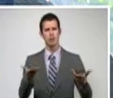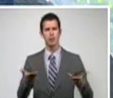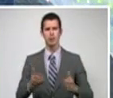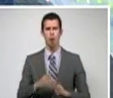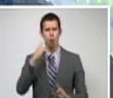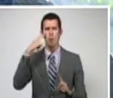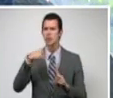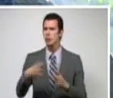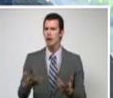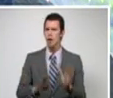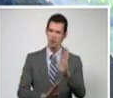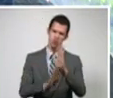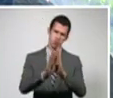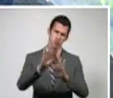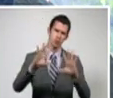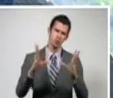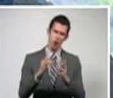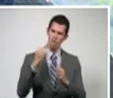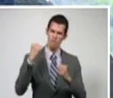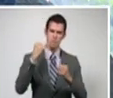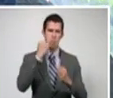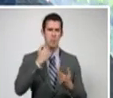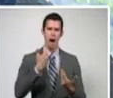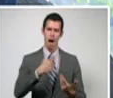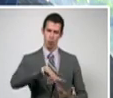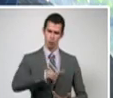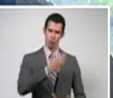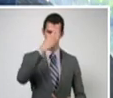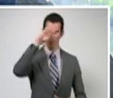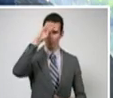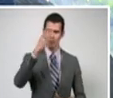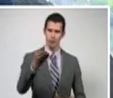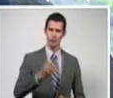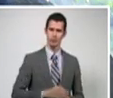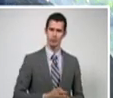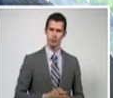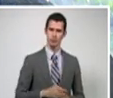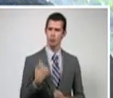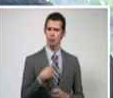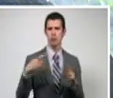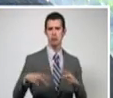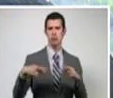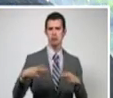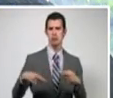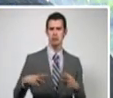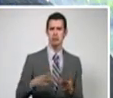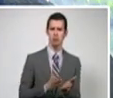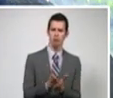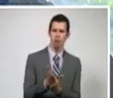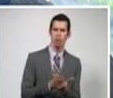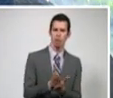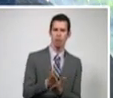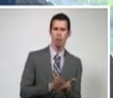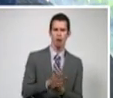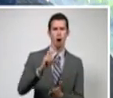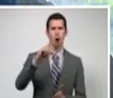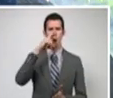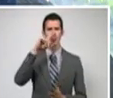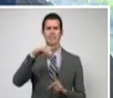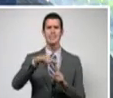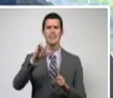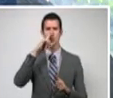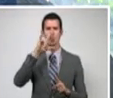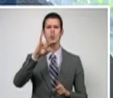cuando nos decimos comprometidos con la continuidad. De ahí el lema de la campaña, tienes la palabra.